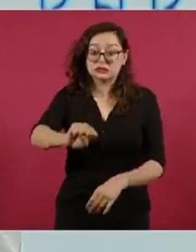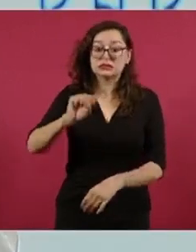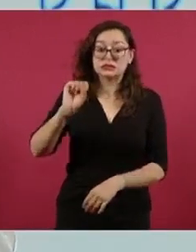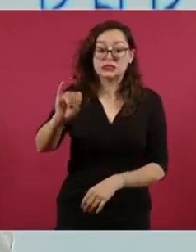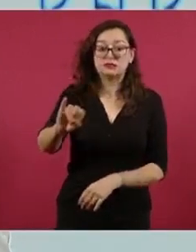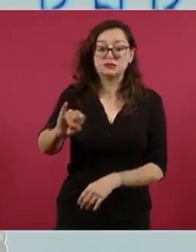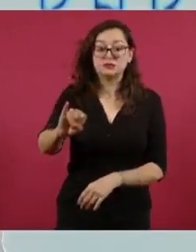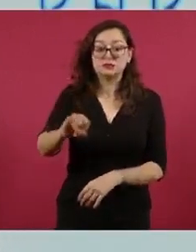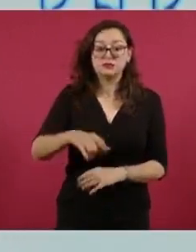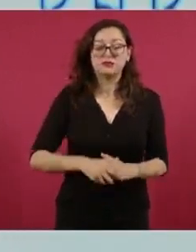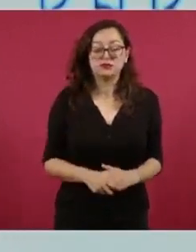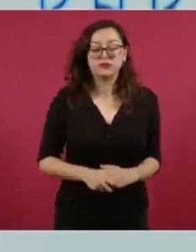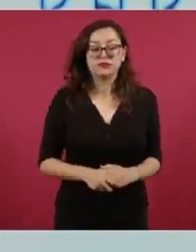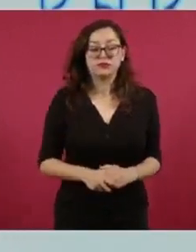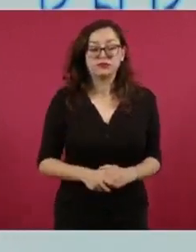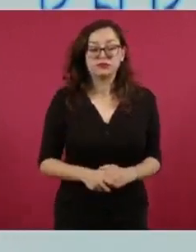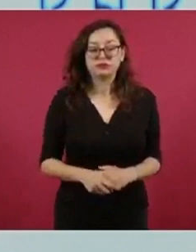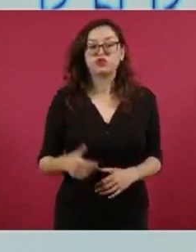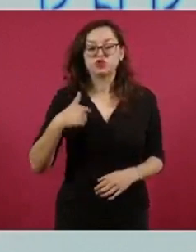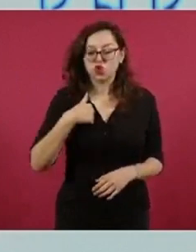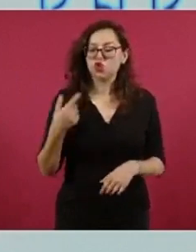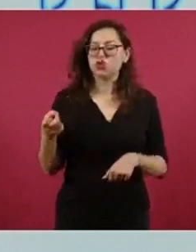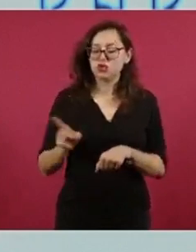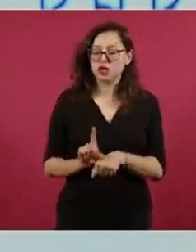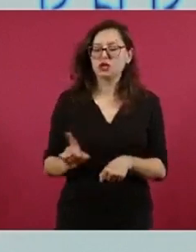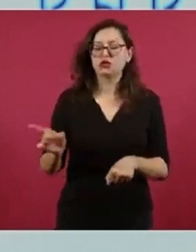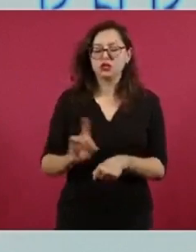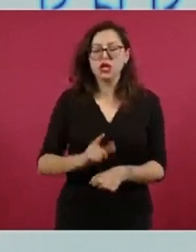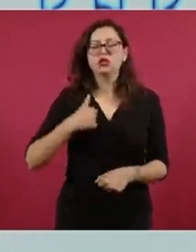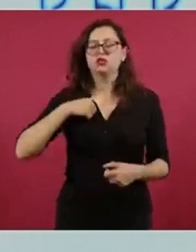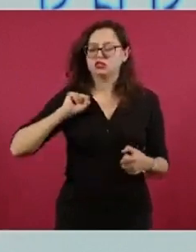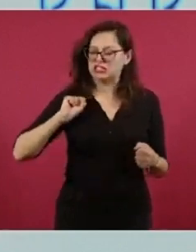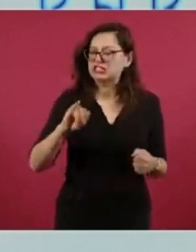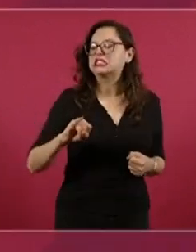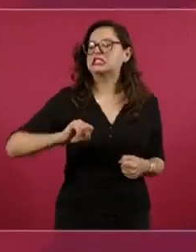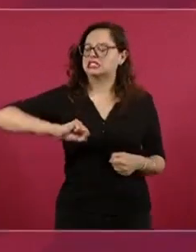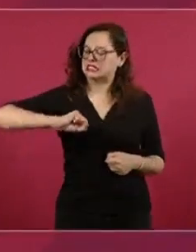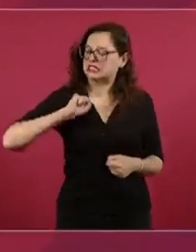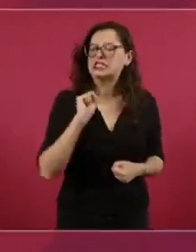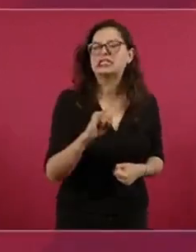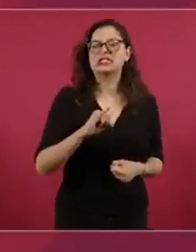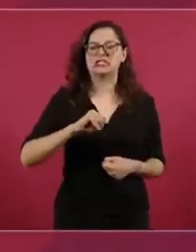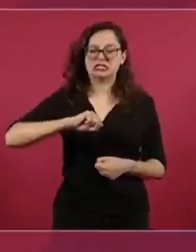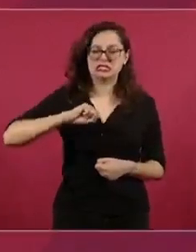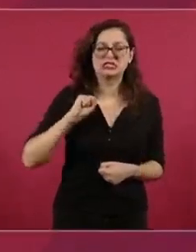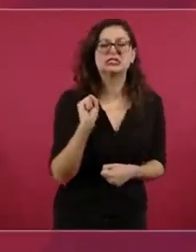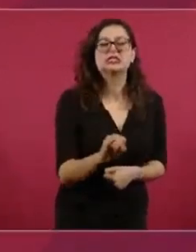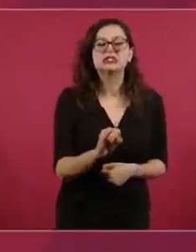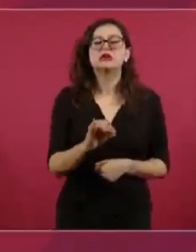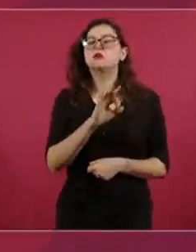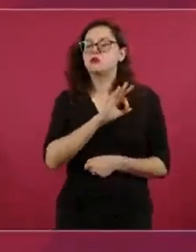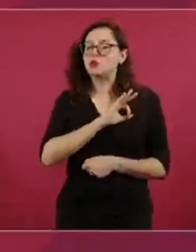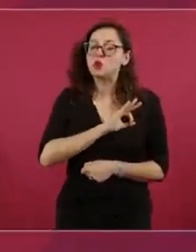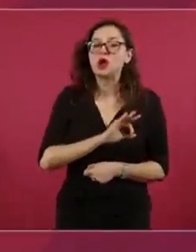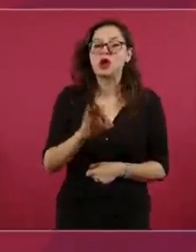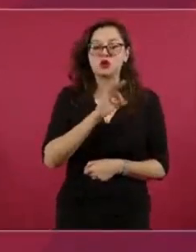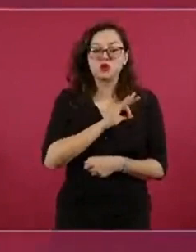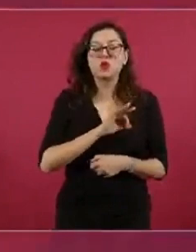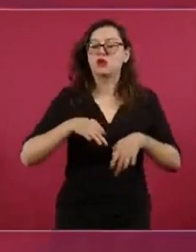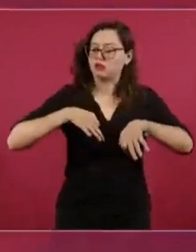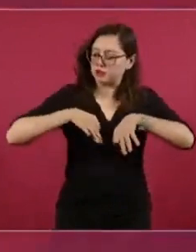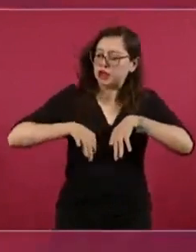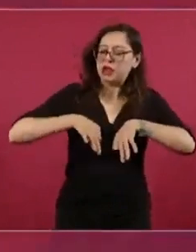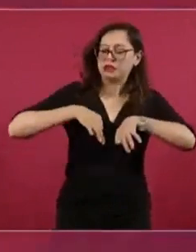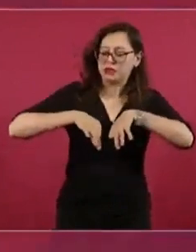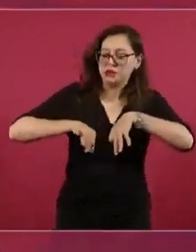sí. Este para mí era todos los días. Y siempre con esta ilusión y con este pensamiento se trabajó todos los días